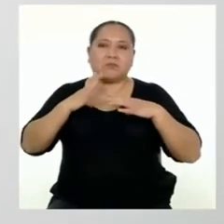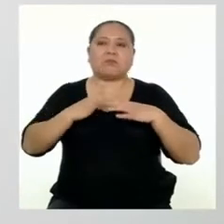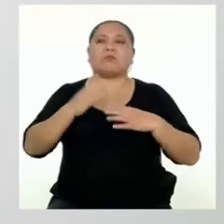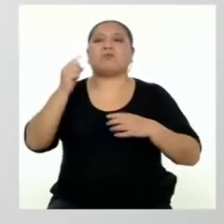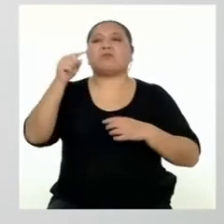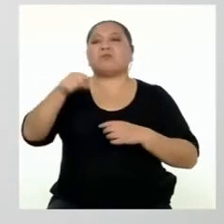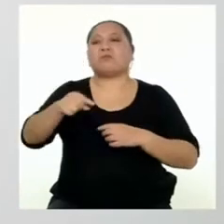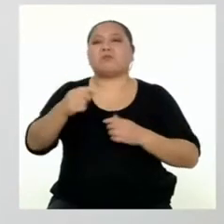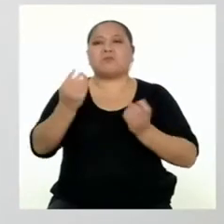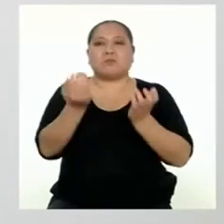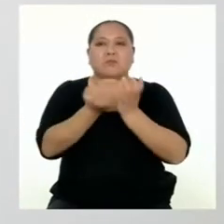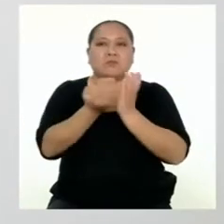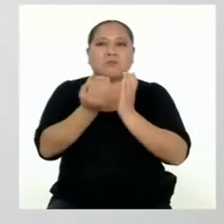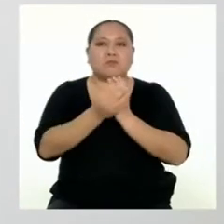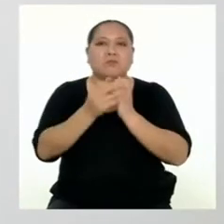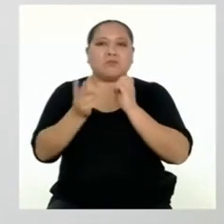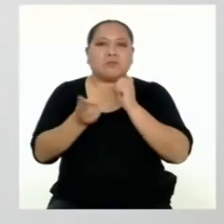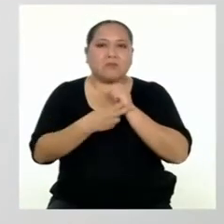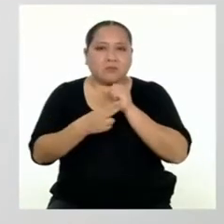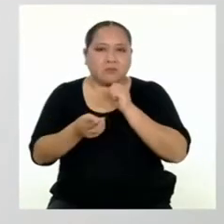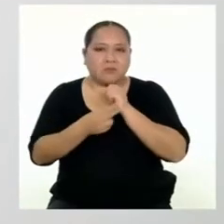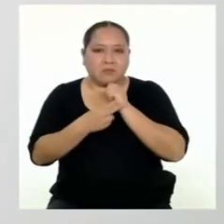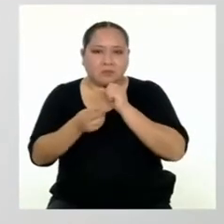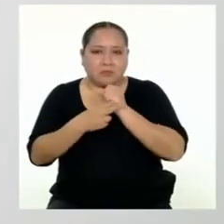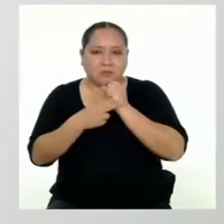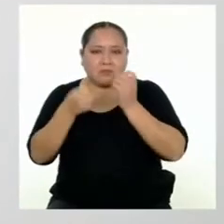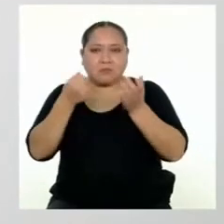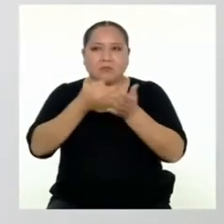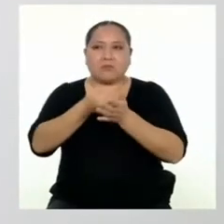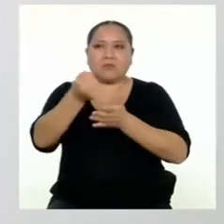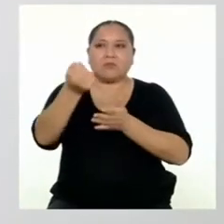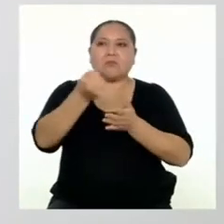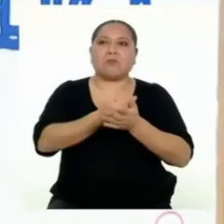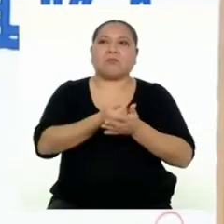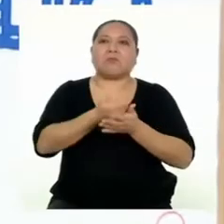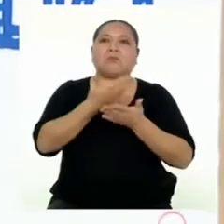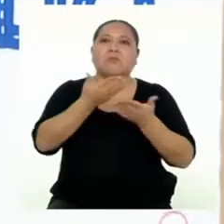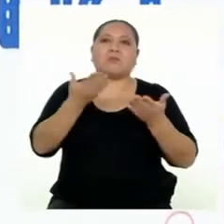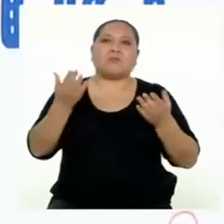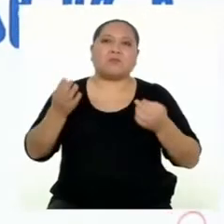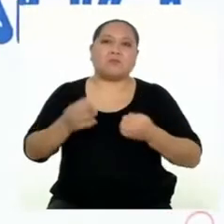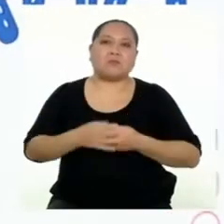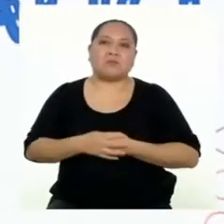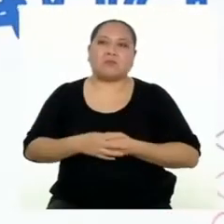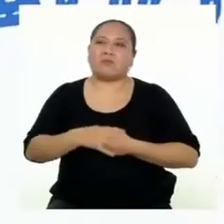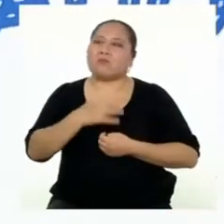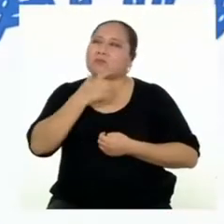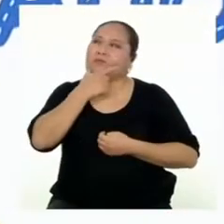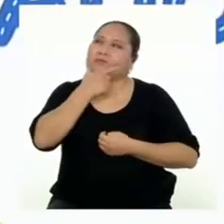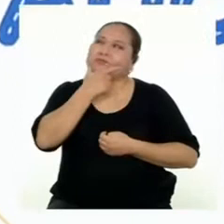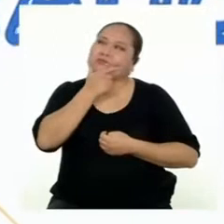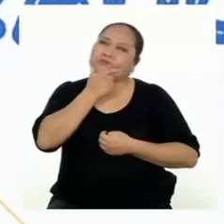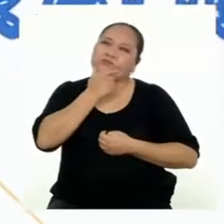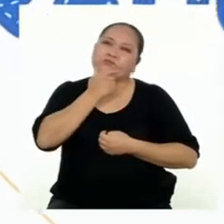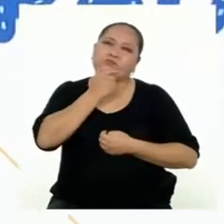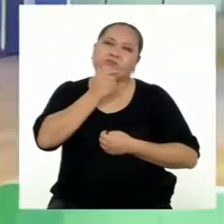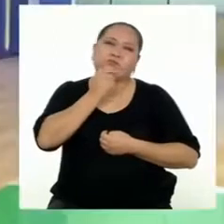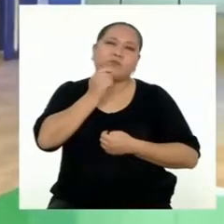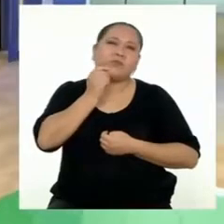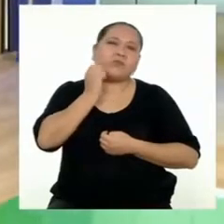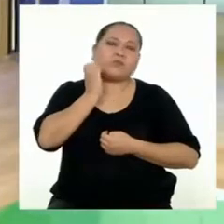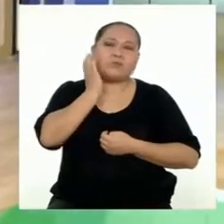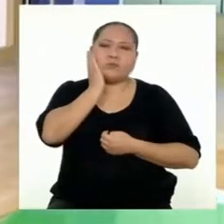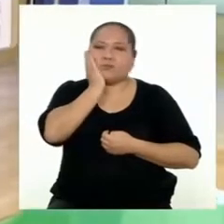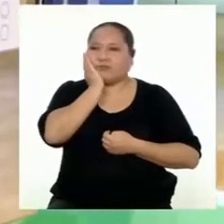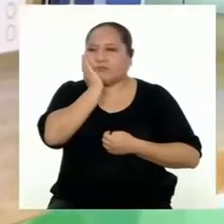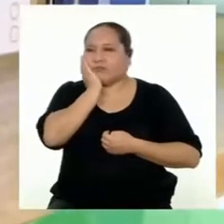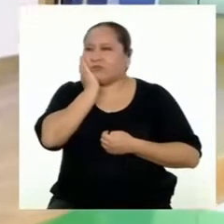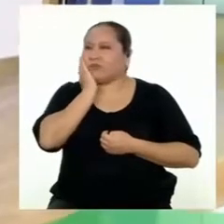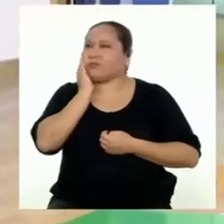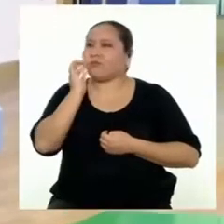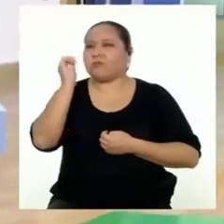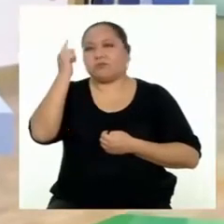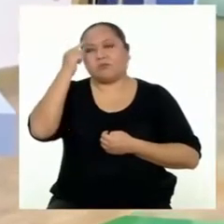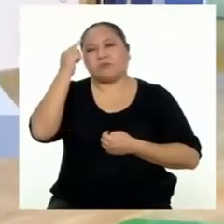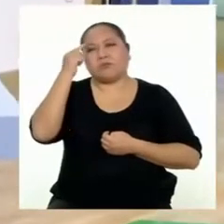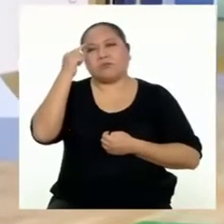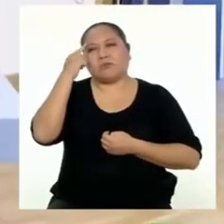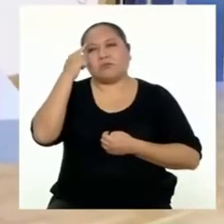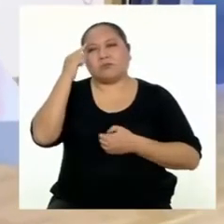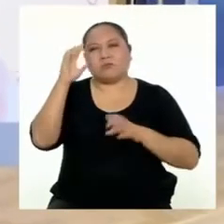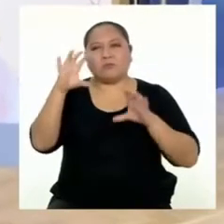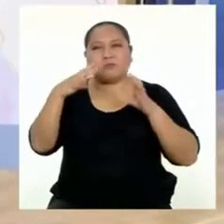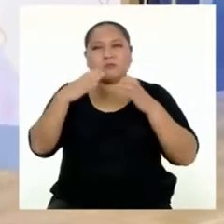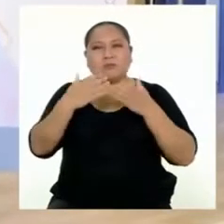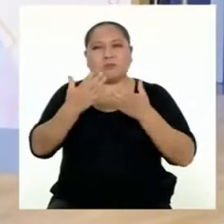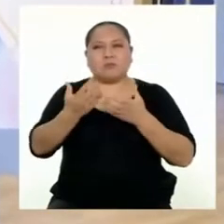escolares y ahorran para comprar sus útiles. Me he quedado pensando. Si en la clase pasada